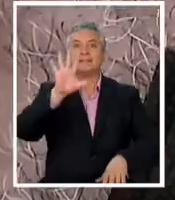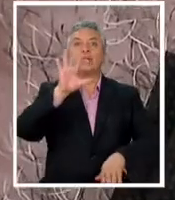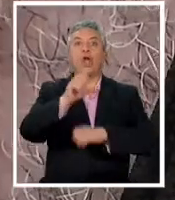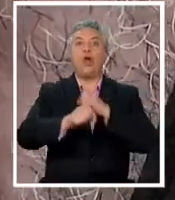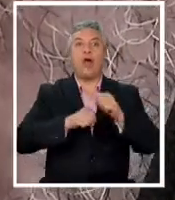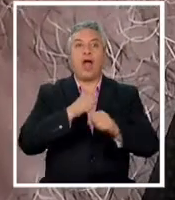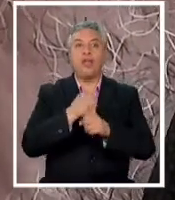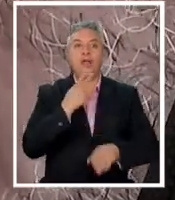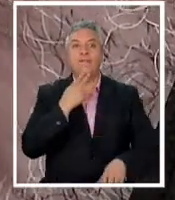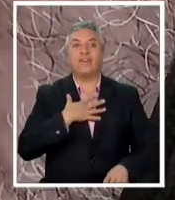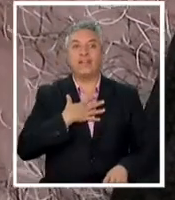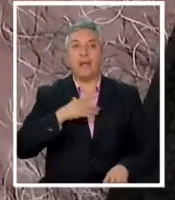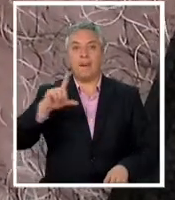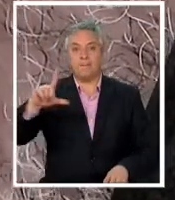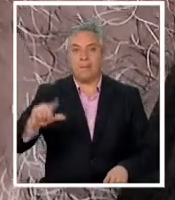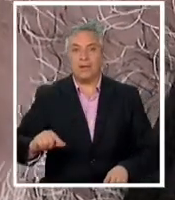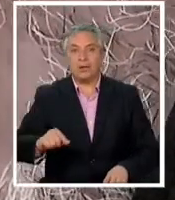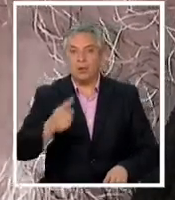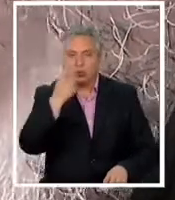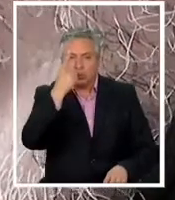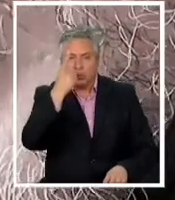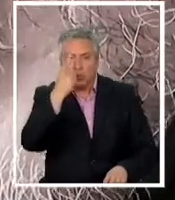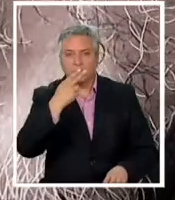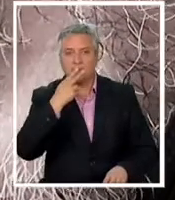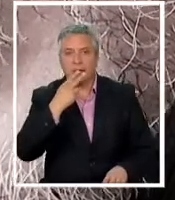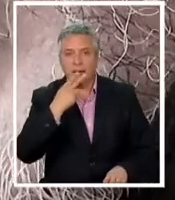solo por consumir un cigarro al día